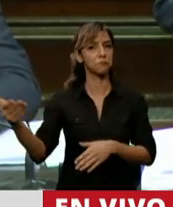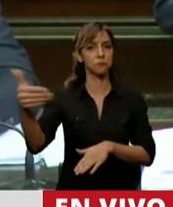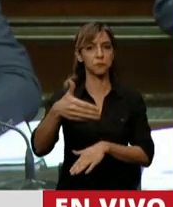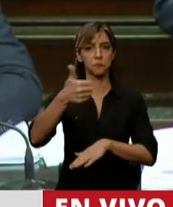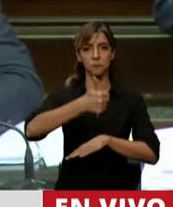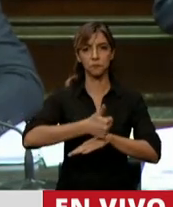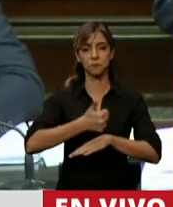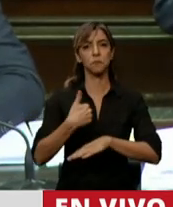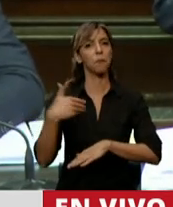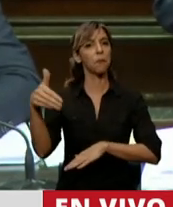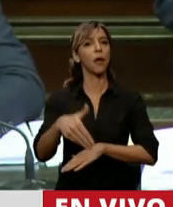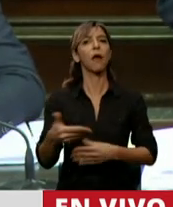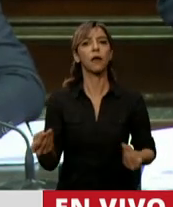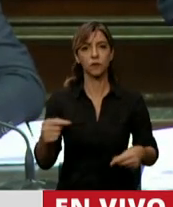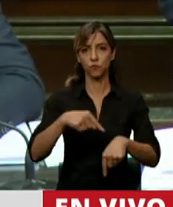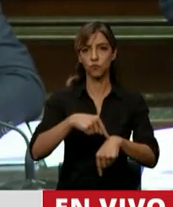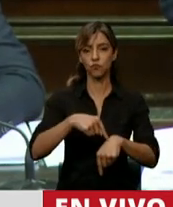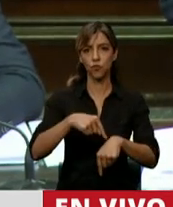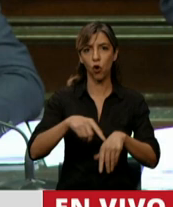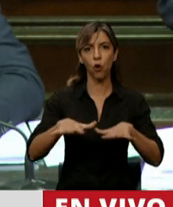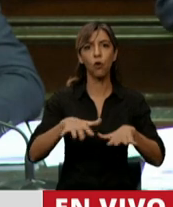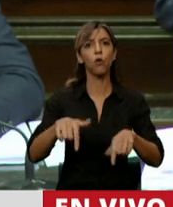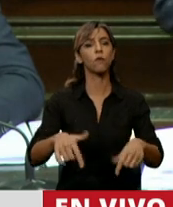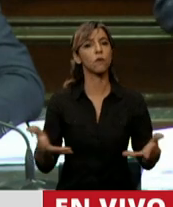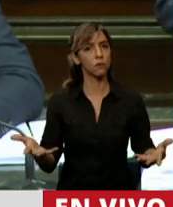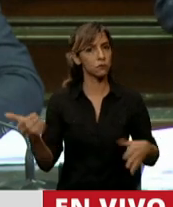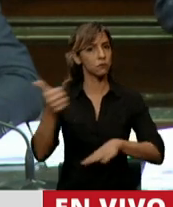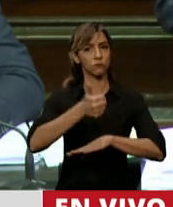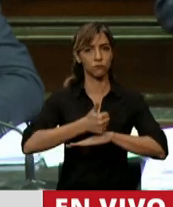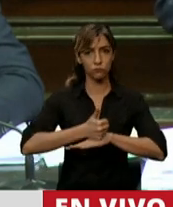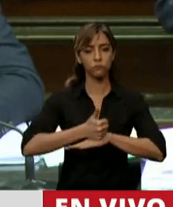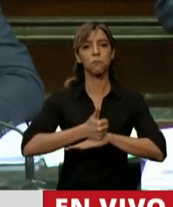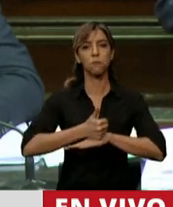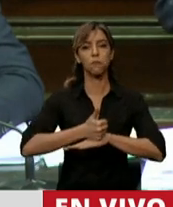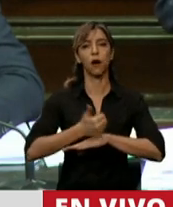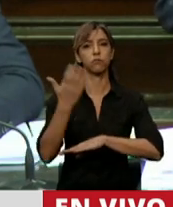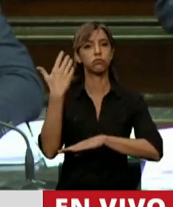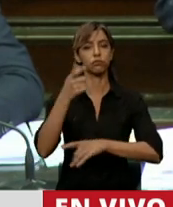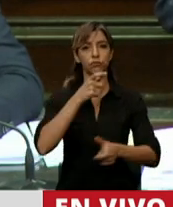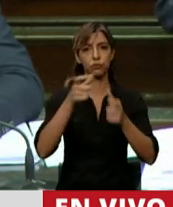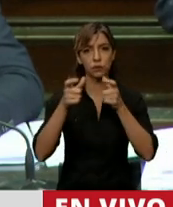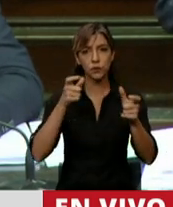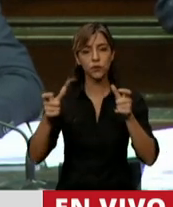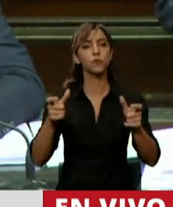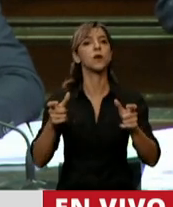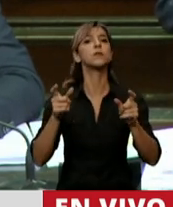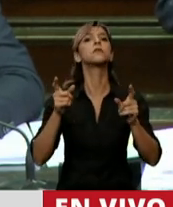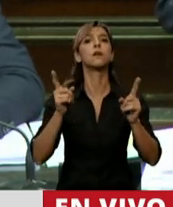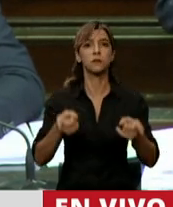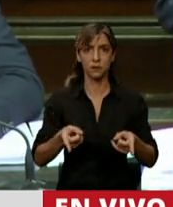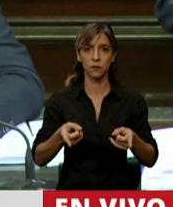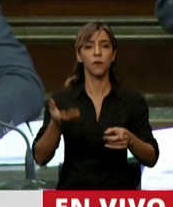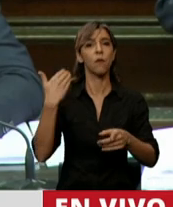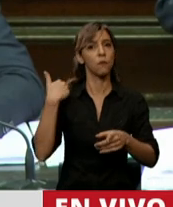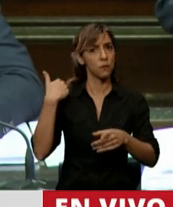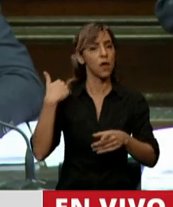y en esta época aquí en el Parlamento y ha contestado las 1.651 preguntas que